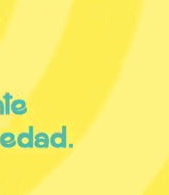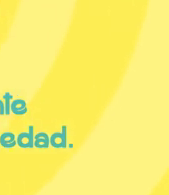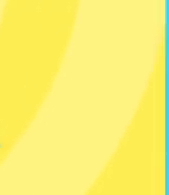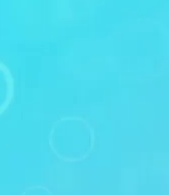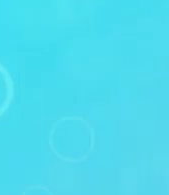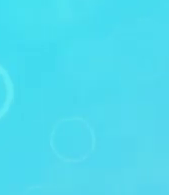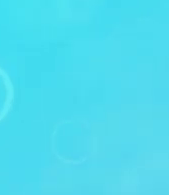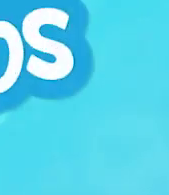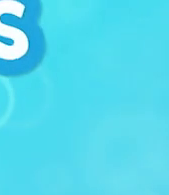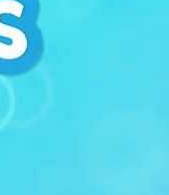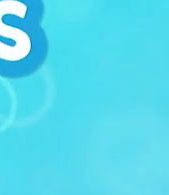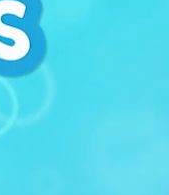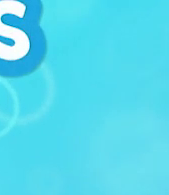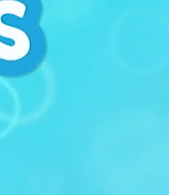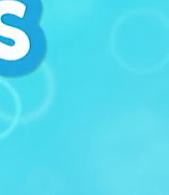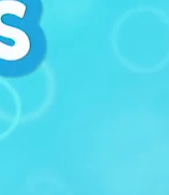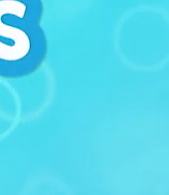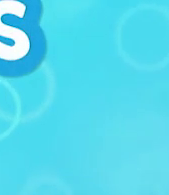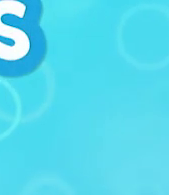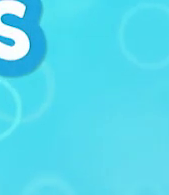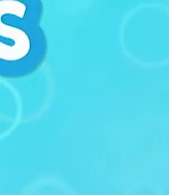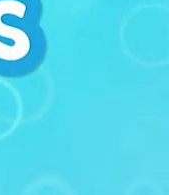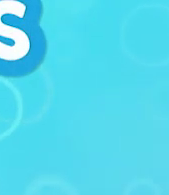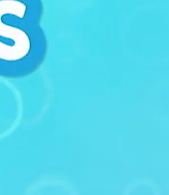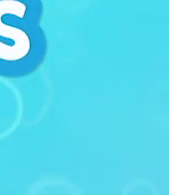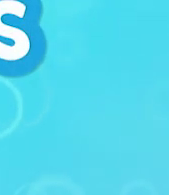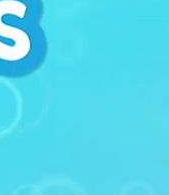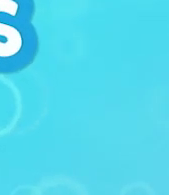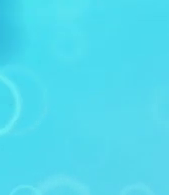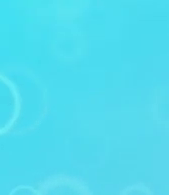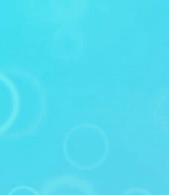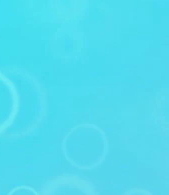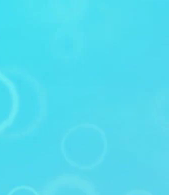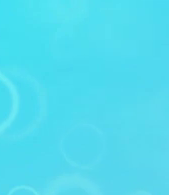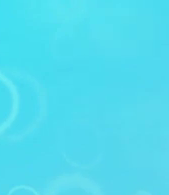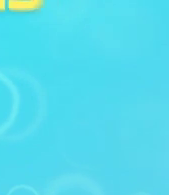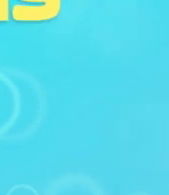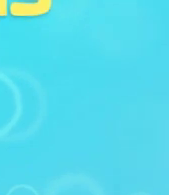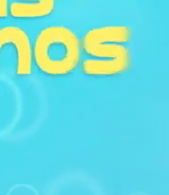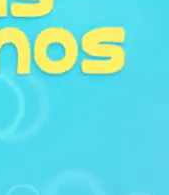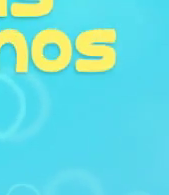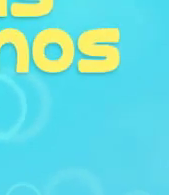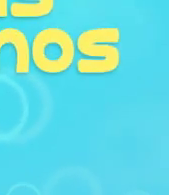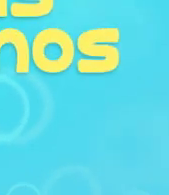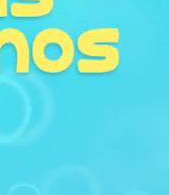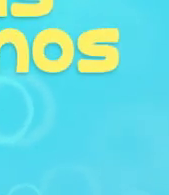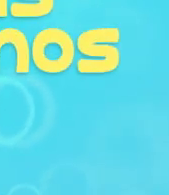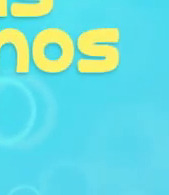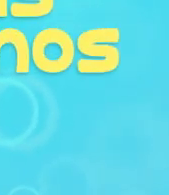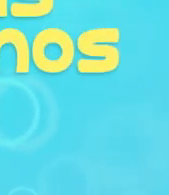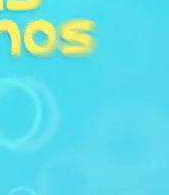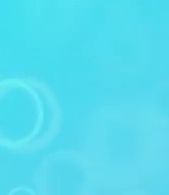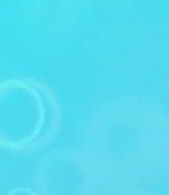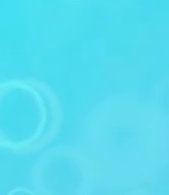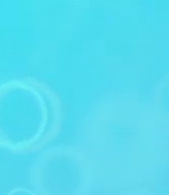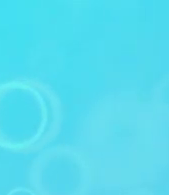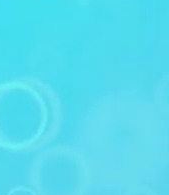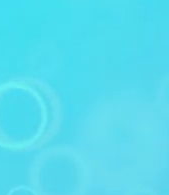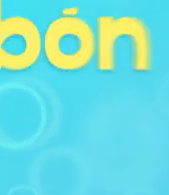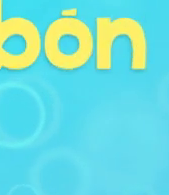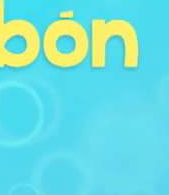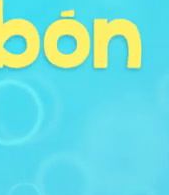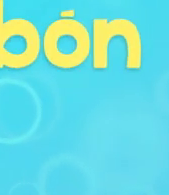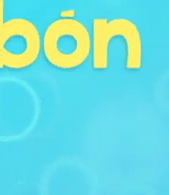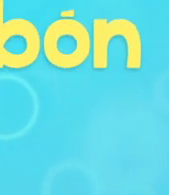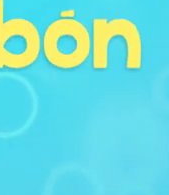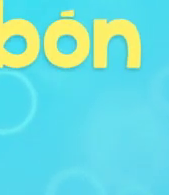enfermedad. Sigue estos pasos para hacerlo correctamente. Moja tus manos. Moja Usa